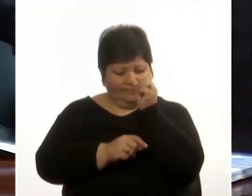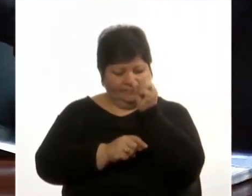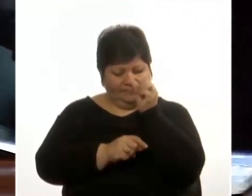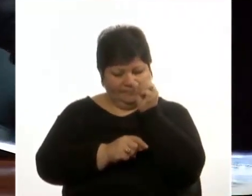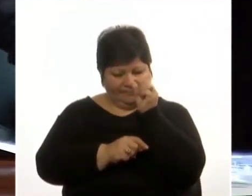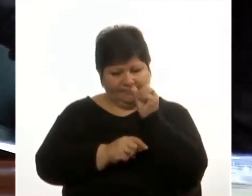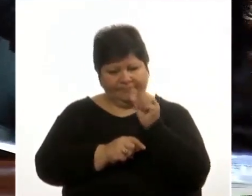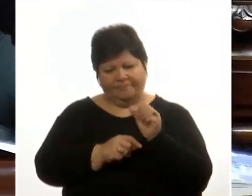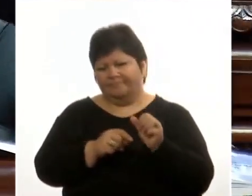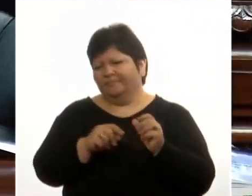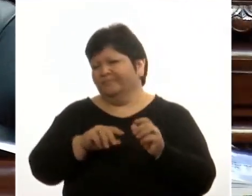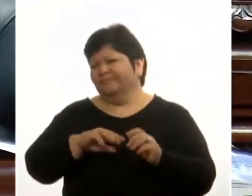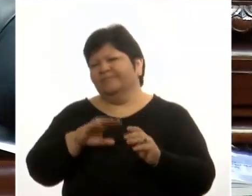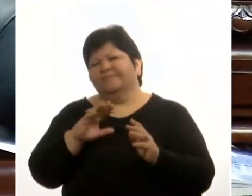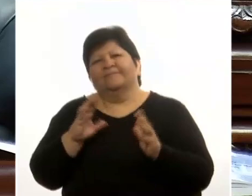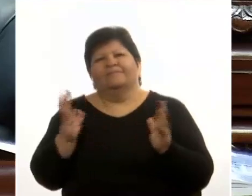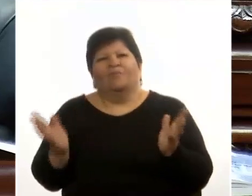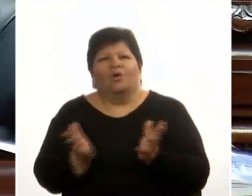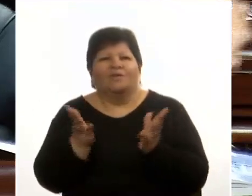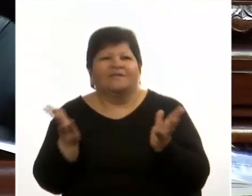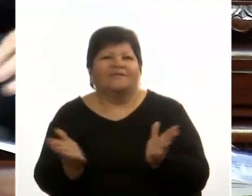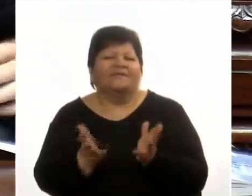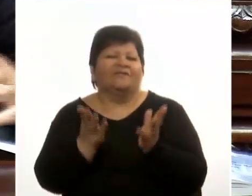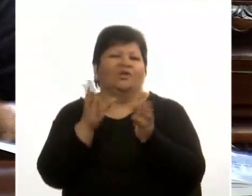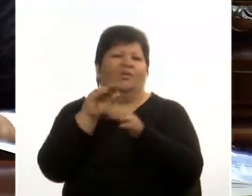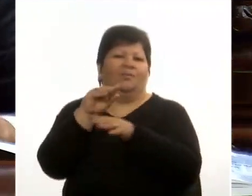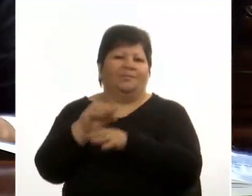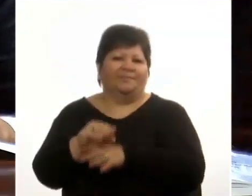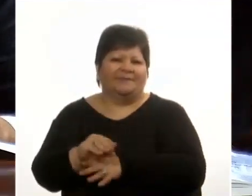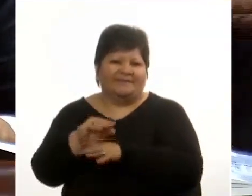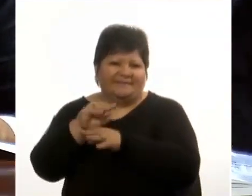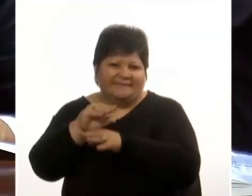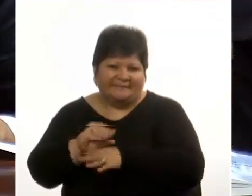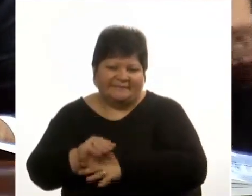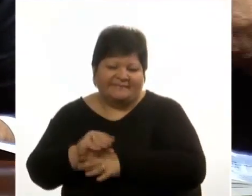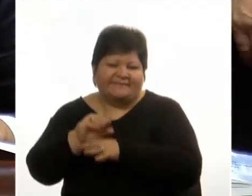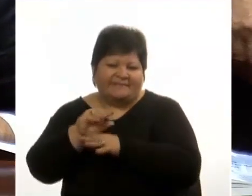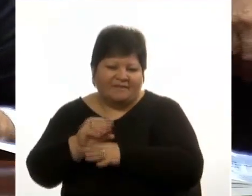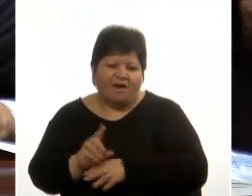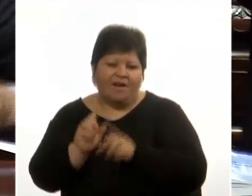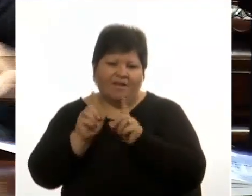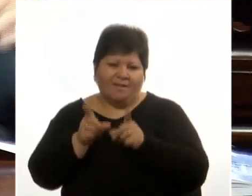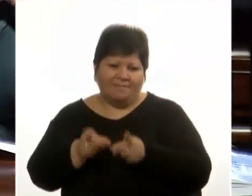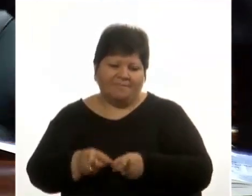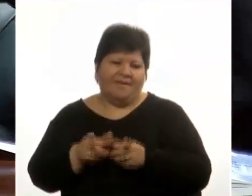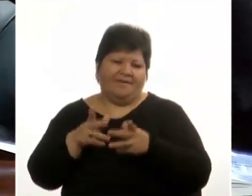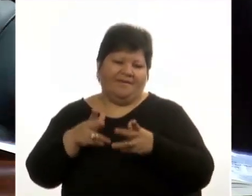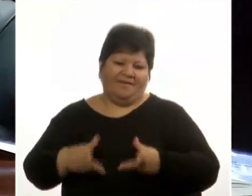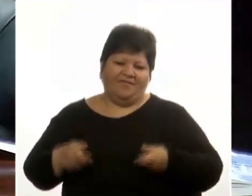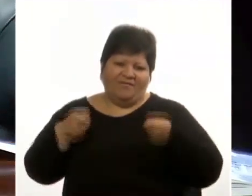con toda la motivación que tiene en cuanto a preservar una inversión en plantas,